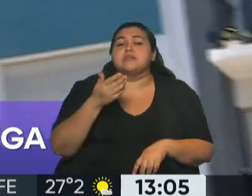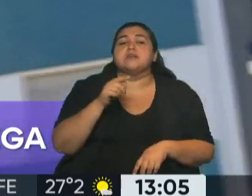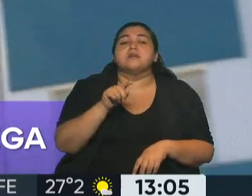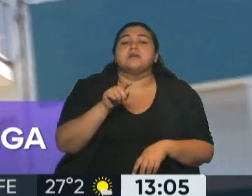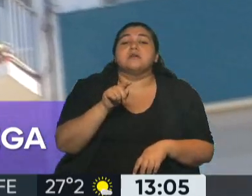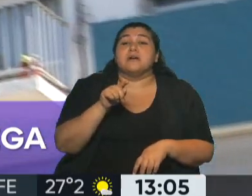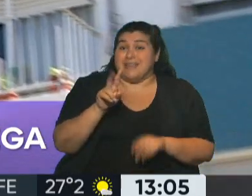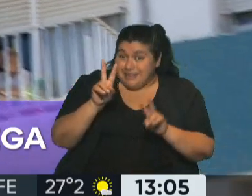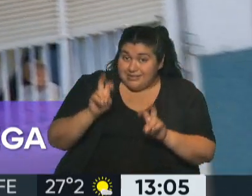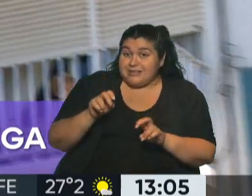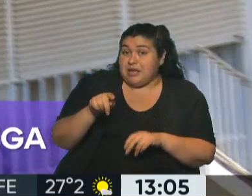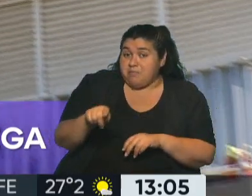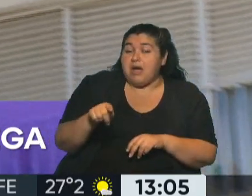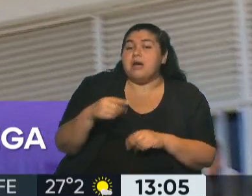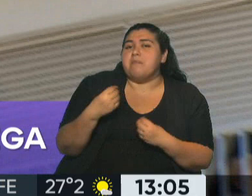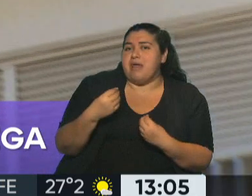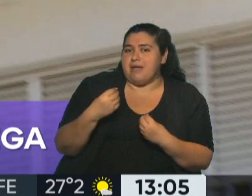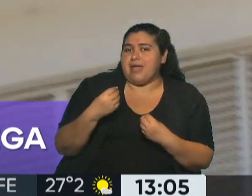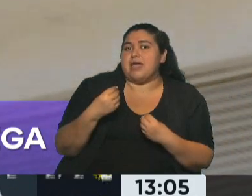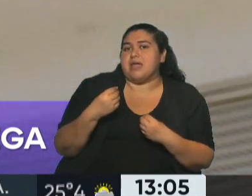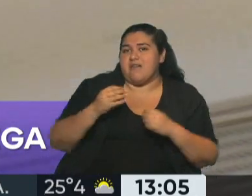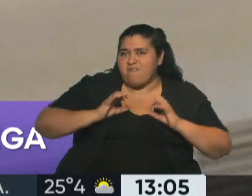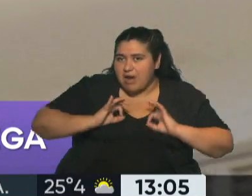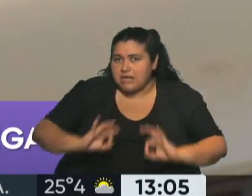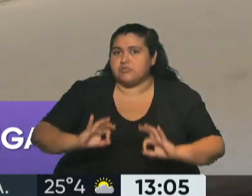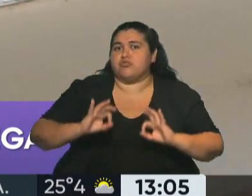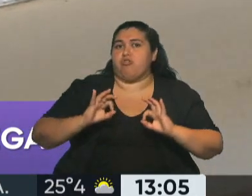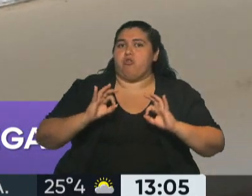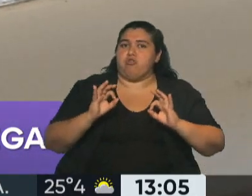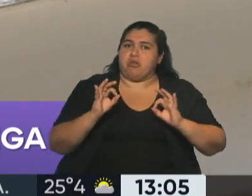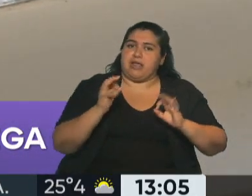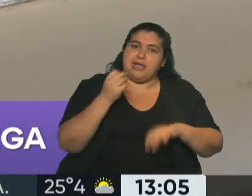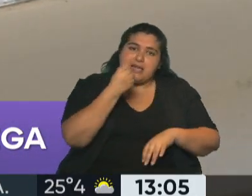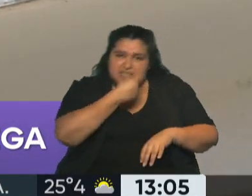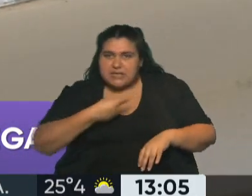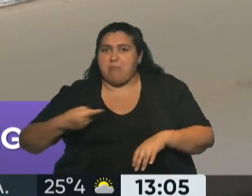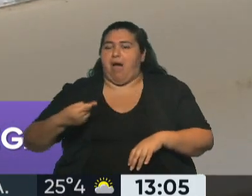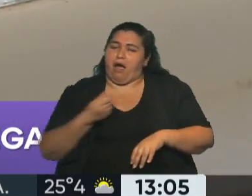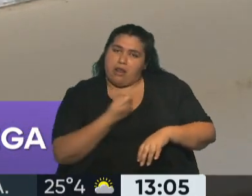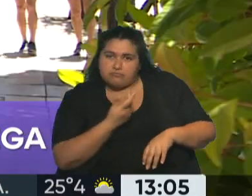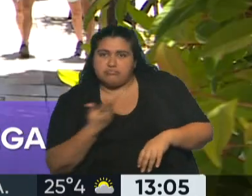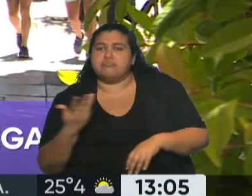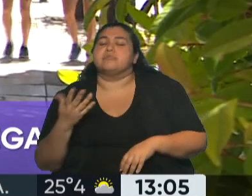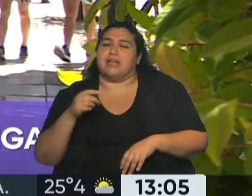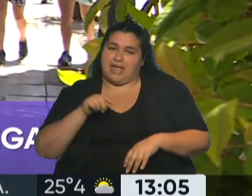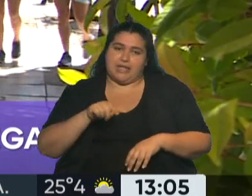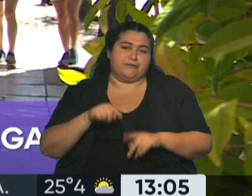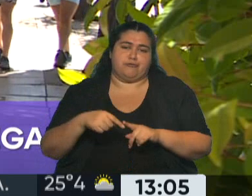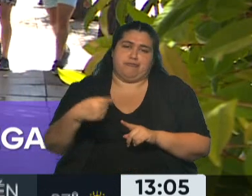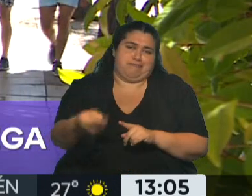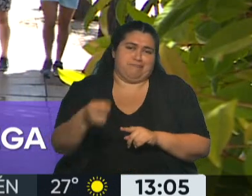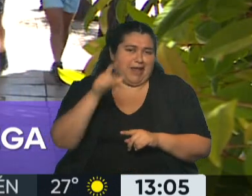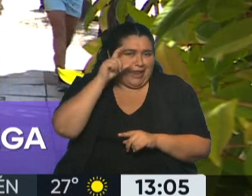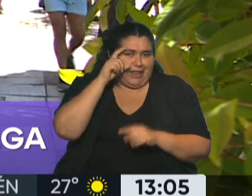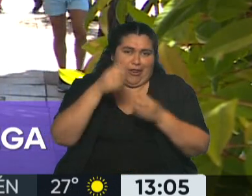con la ocupación para pasar ya vacaciones, varios días, eso ocurre a partir del mes de enero.